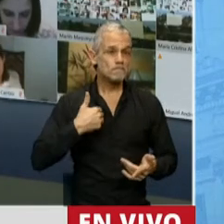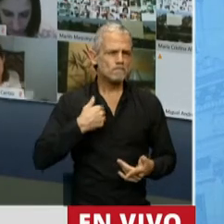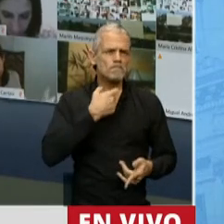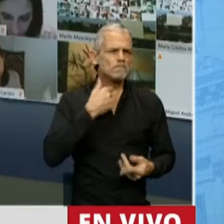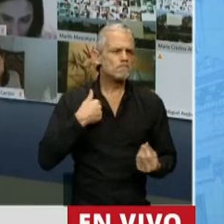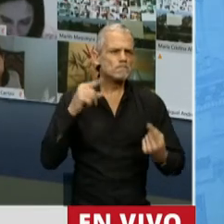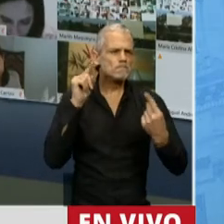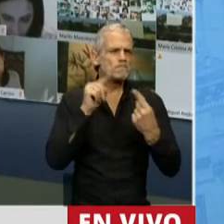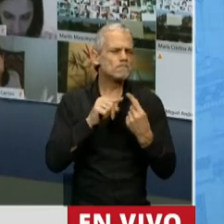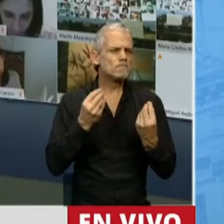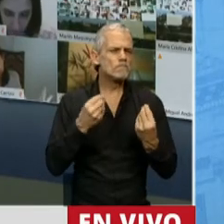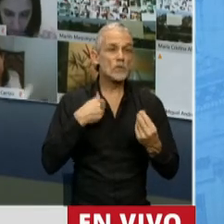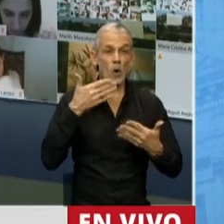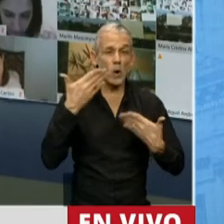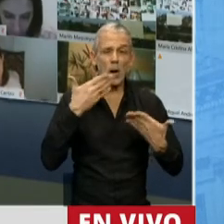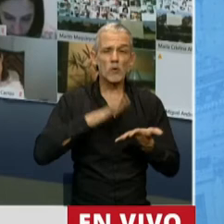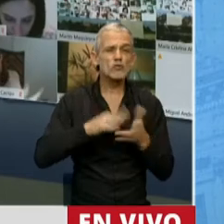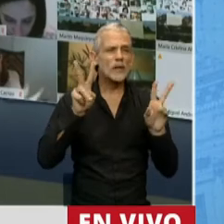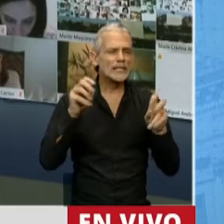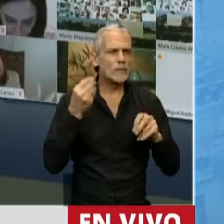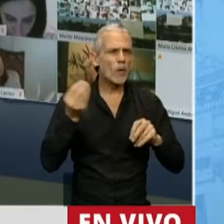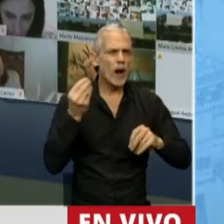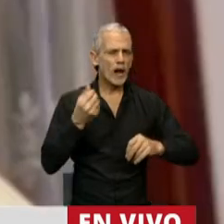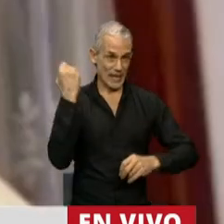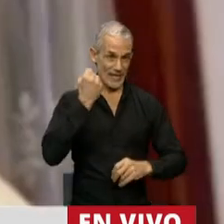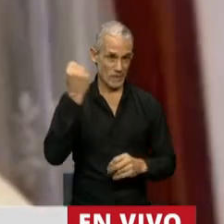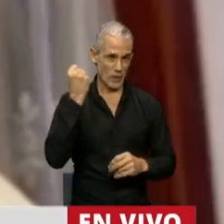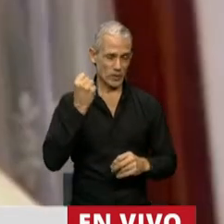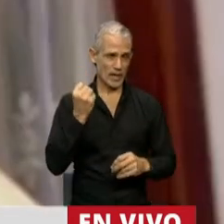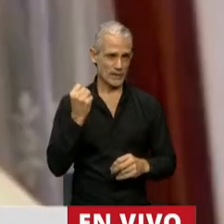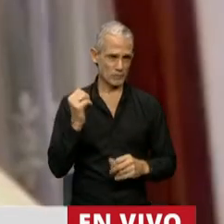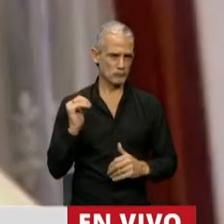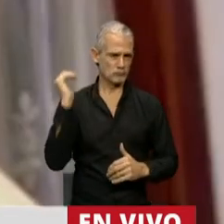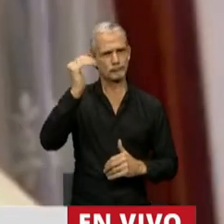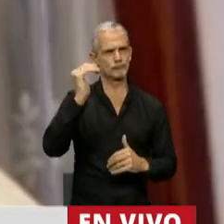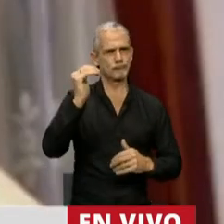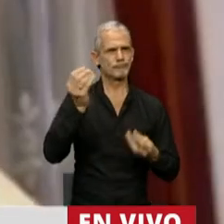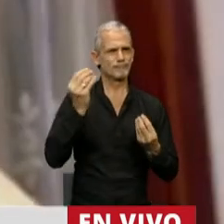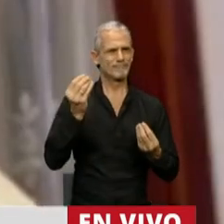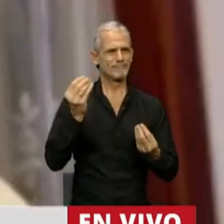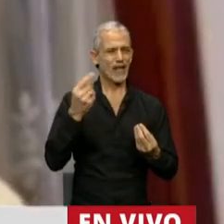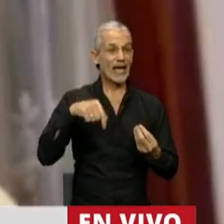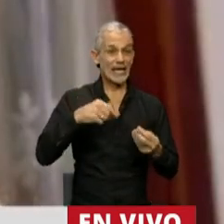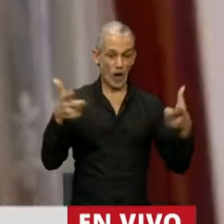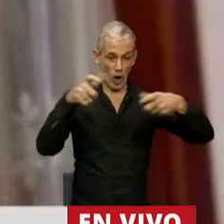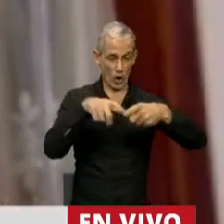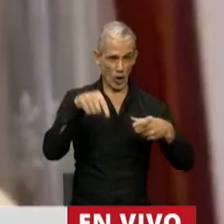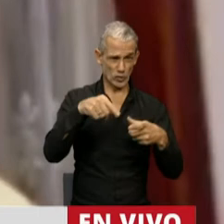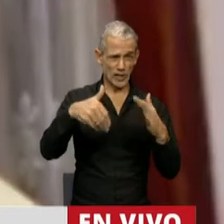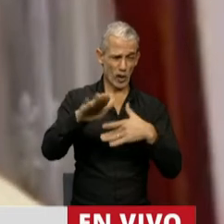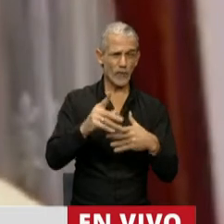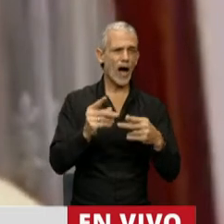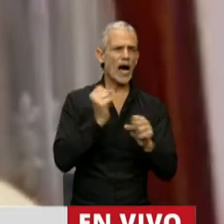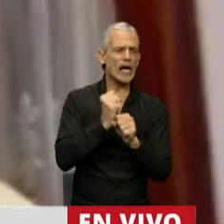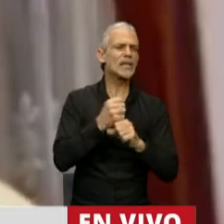intervención va a ir en el sentido de resaltar que el hecho de que este Consejo va a actuar